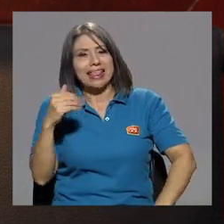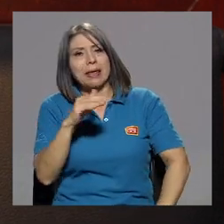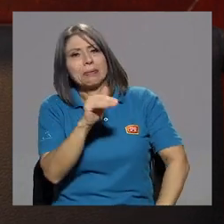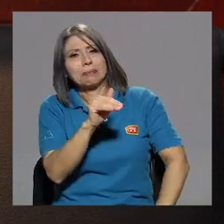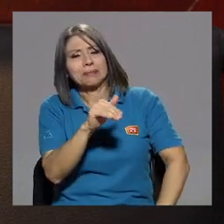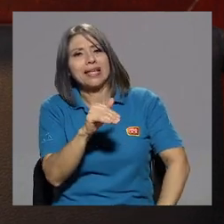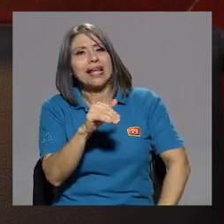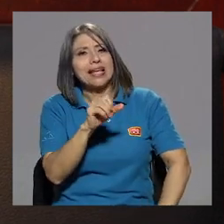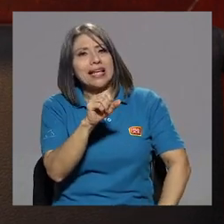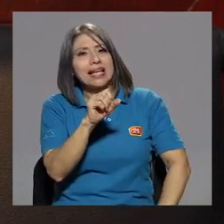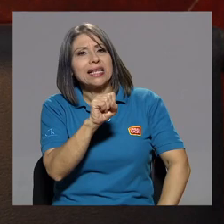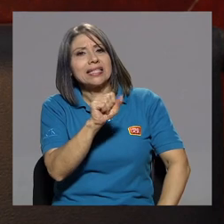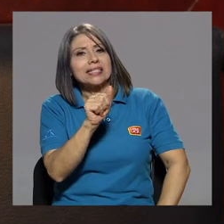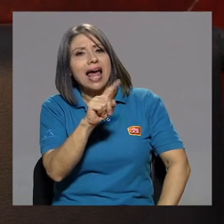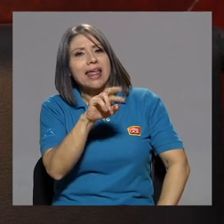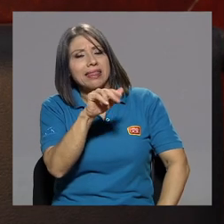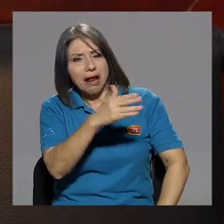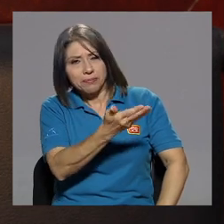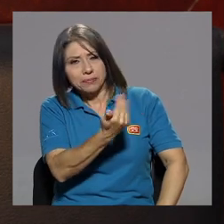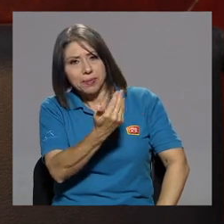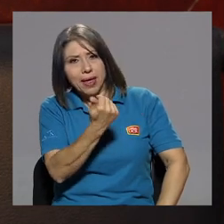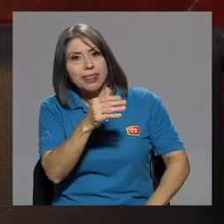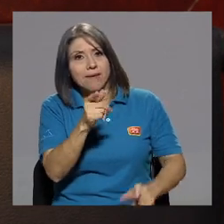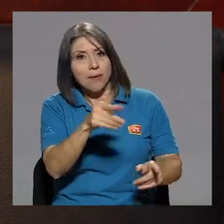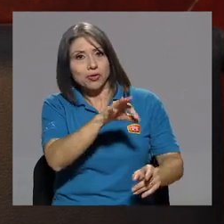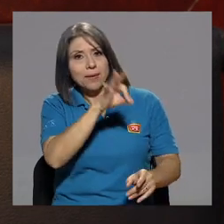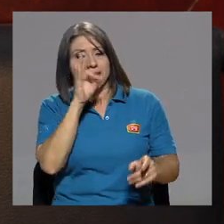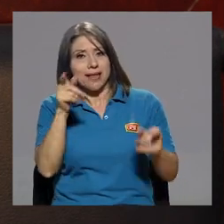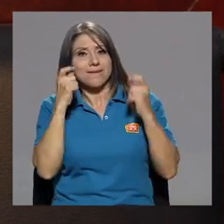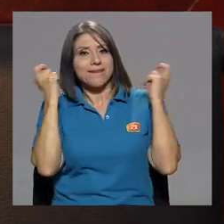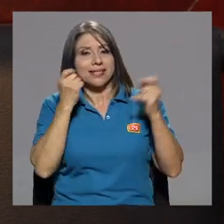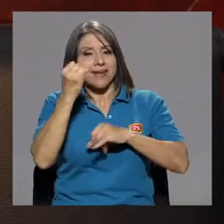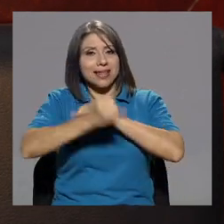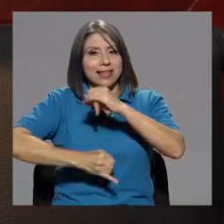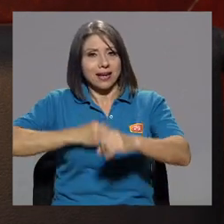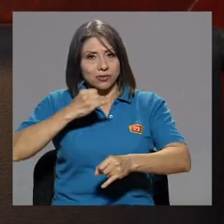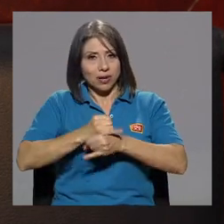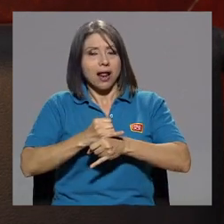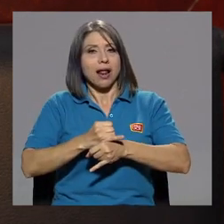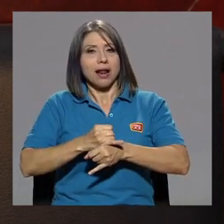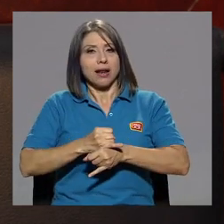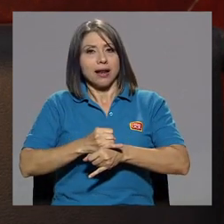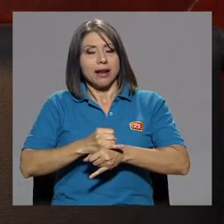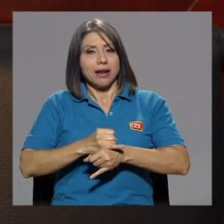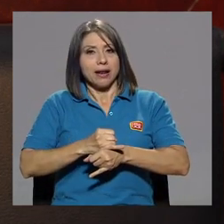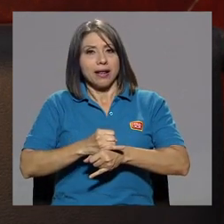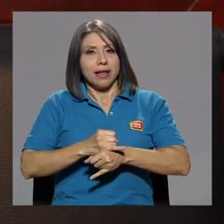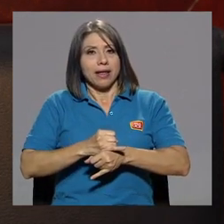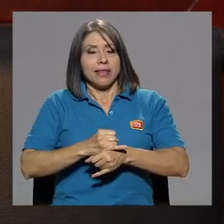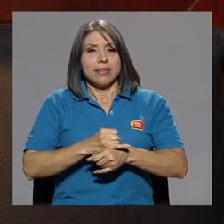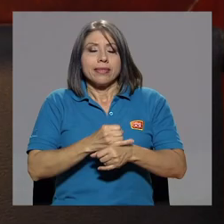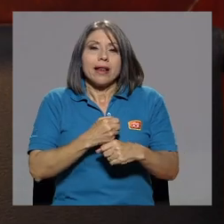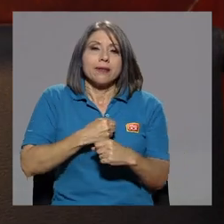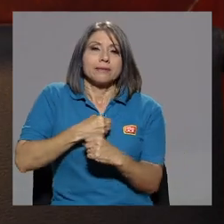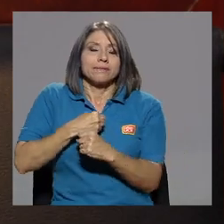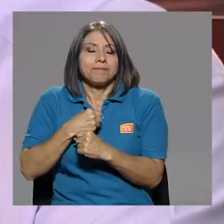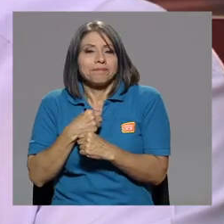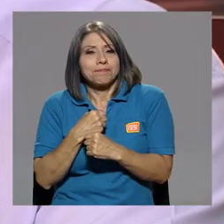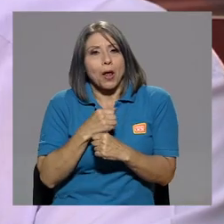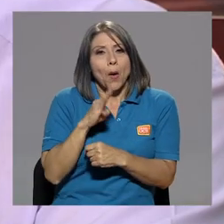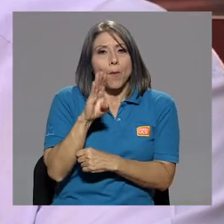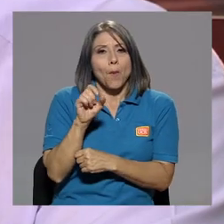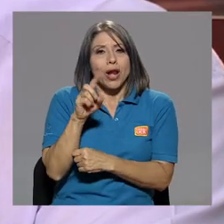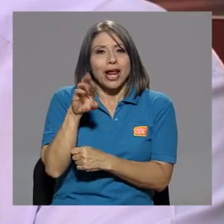te vamos a invitar al Festival Internacional del Bolero en Panamá.